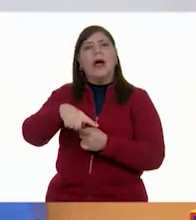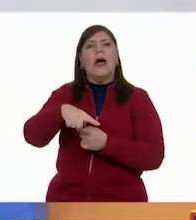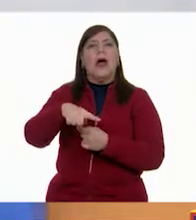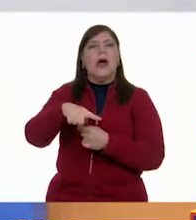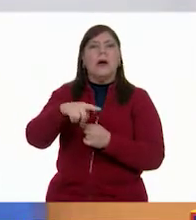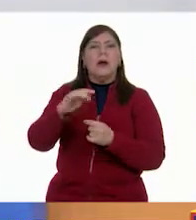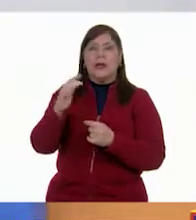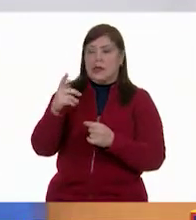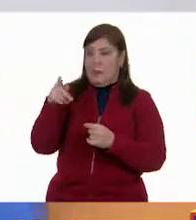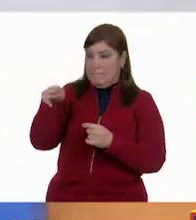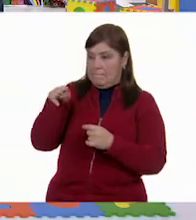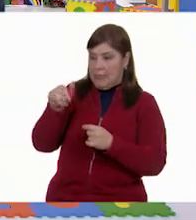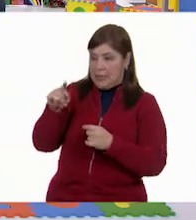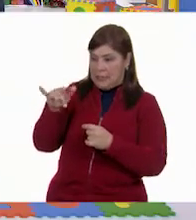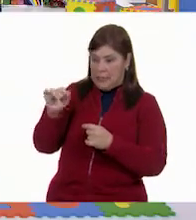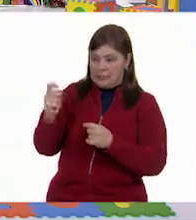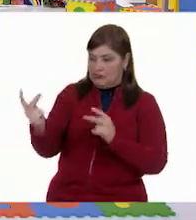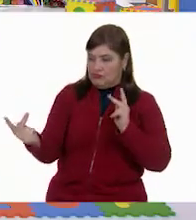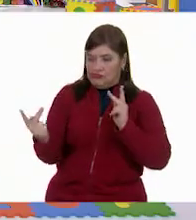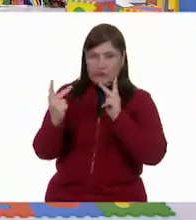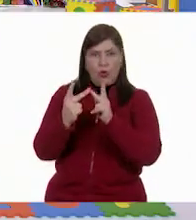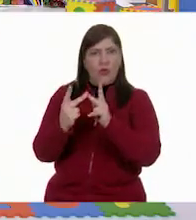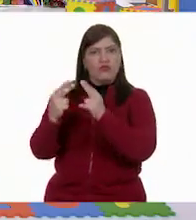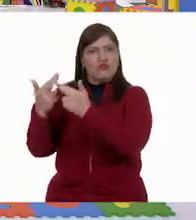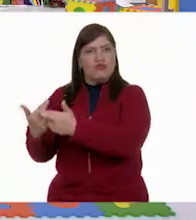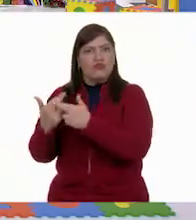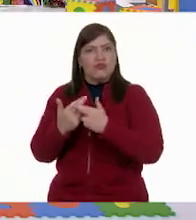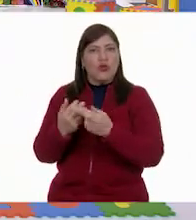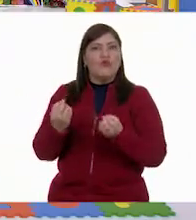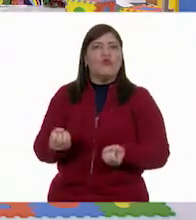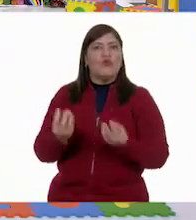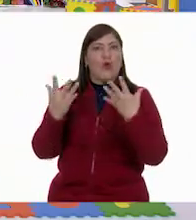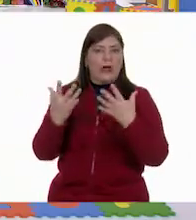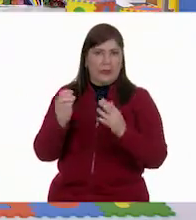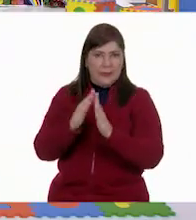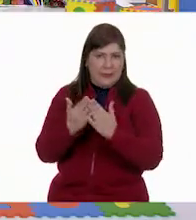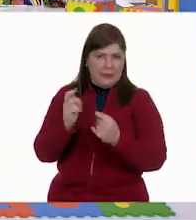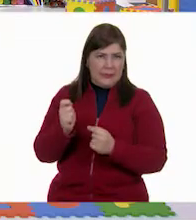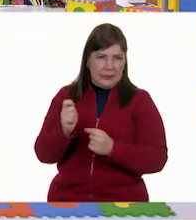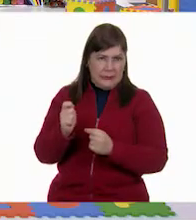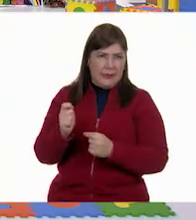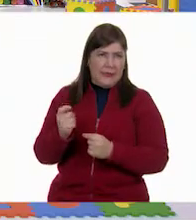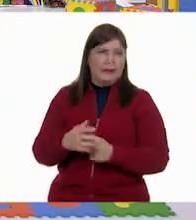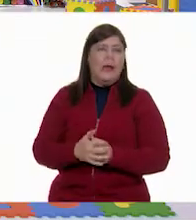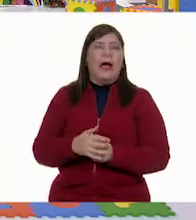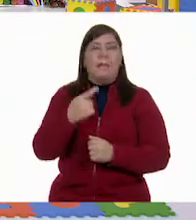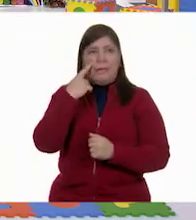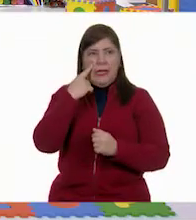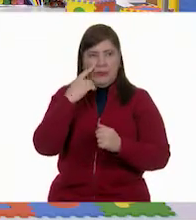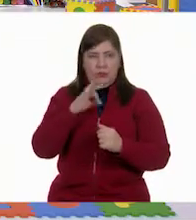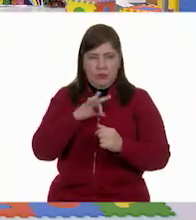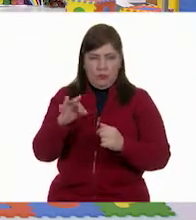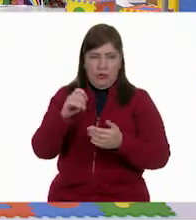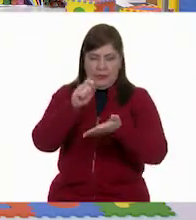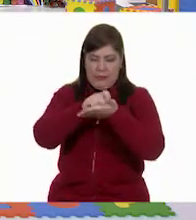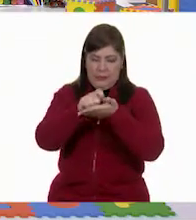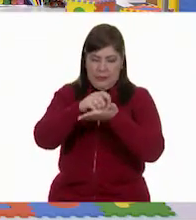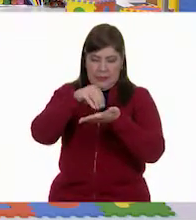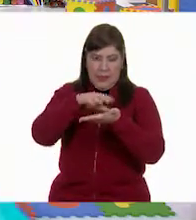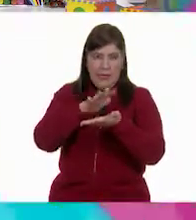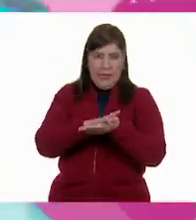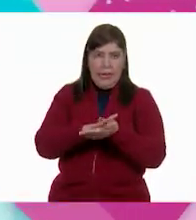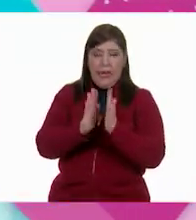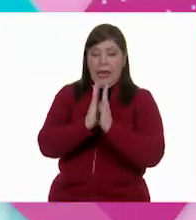Matías? Muy bien. Vamos a ver. Te paso esto para que la podamos tener en grande. Muy bien. ¿Cuántos libros